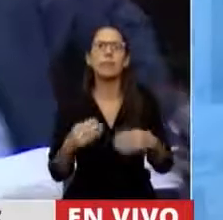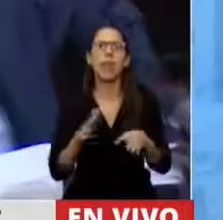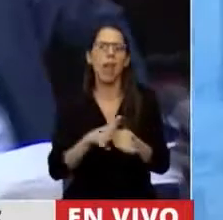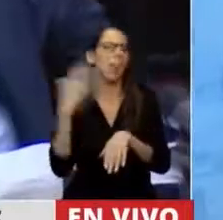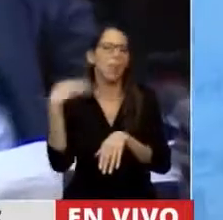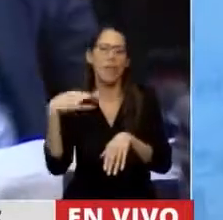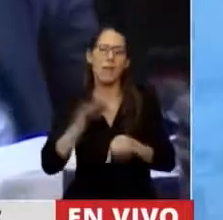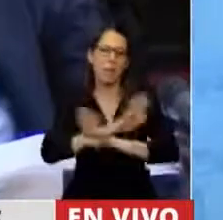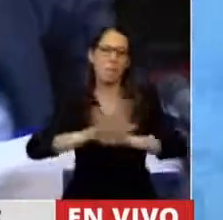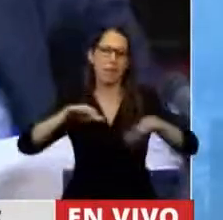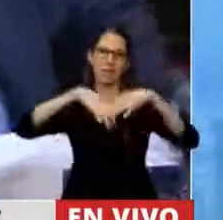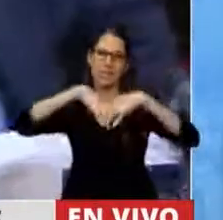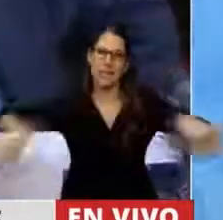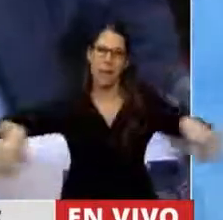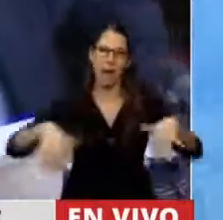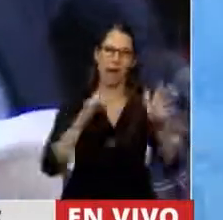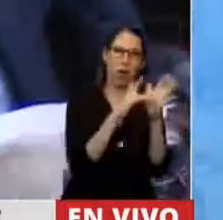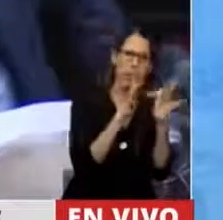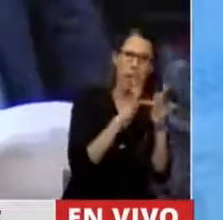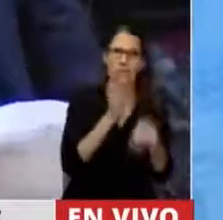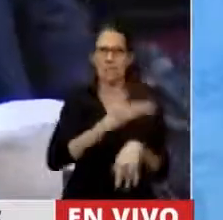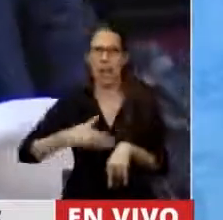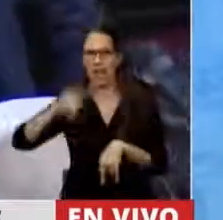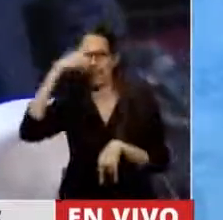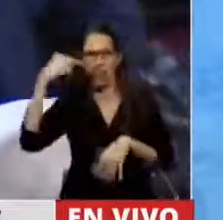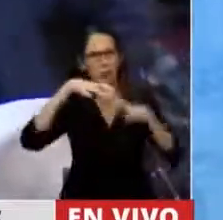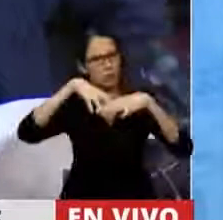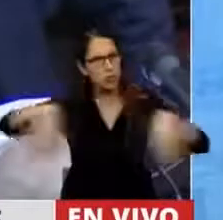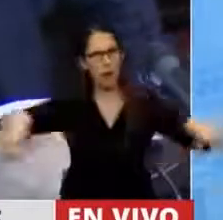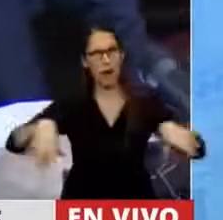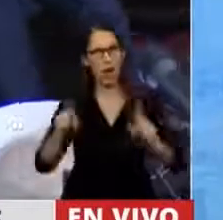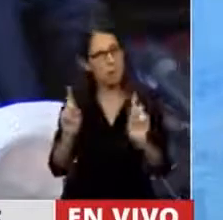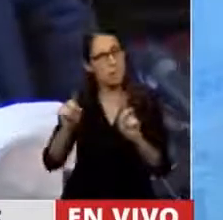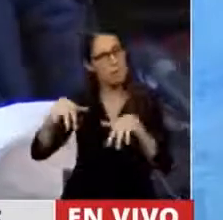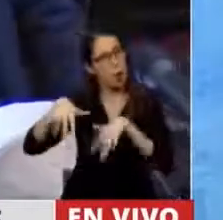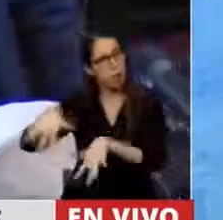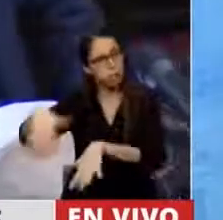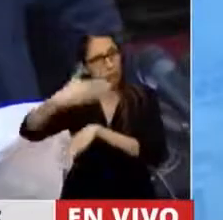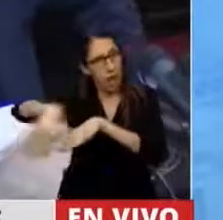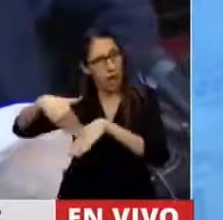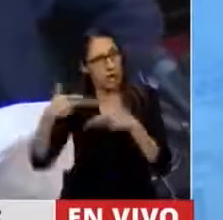separación de la Iglesia del Estado como también se reclama en las calles.